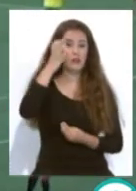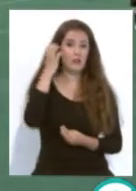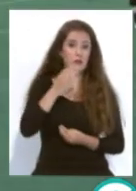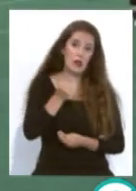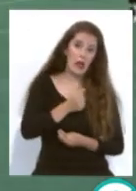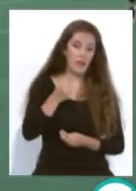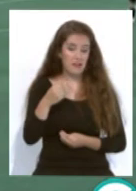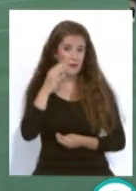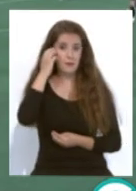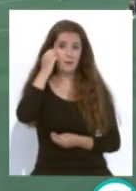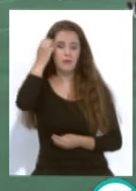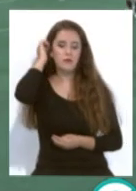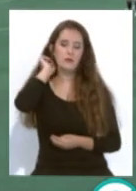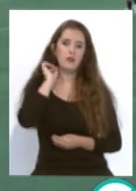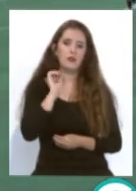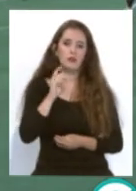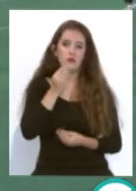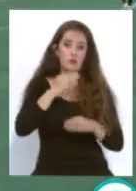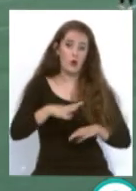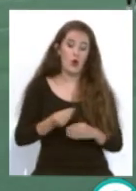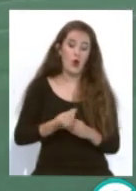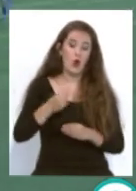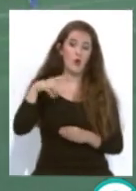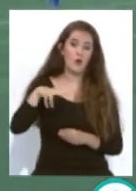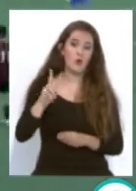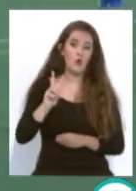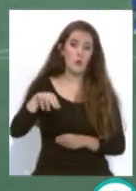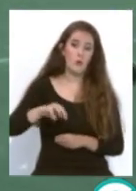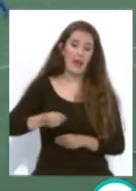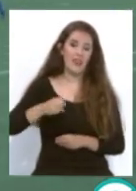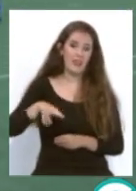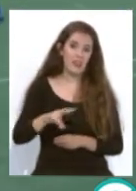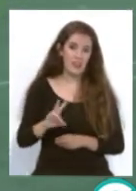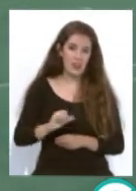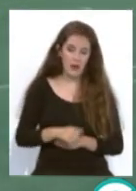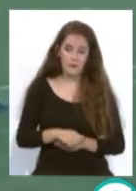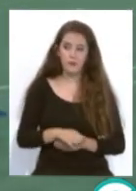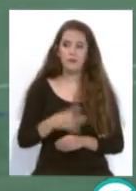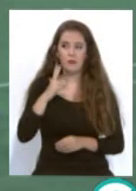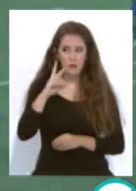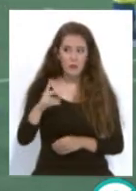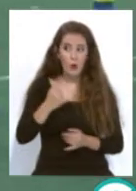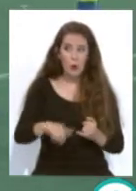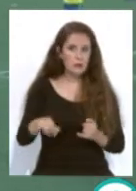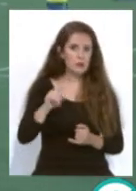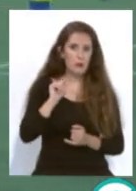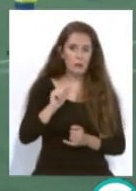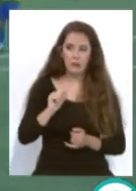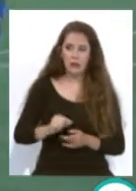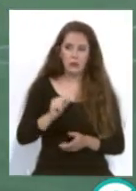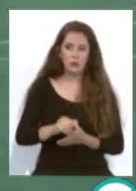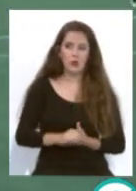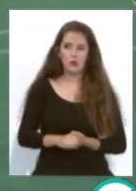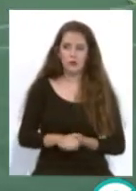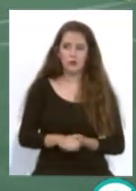se suplió con el Numancia y ahora que no tocaba otro filial vemos ahí ya esos últimos minutos ya bueno